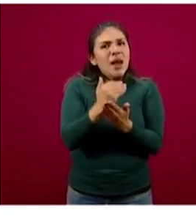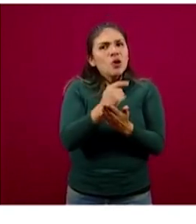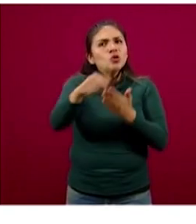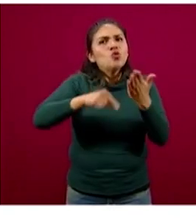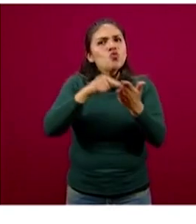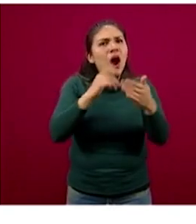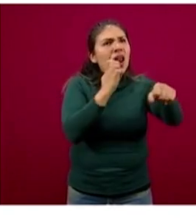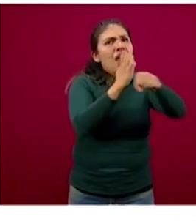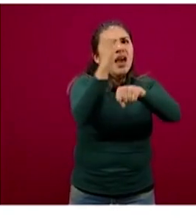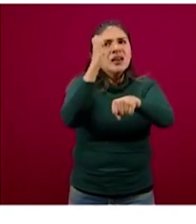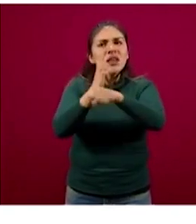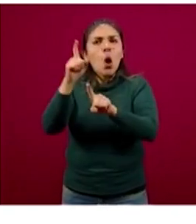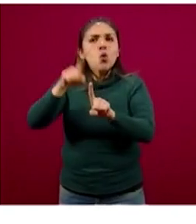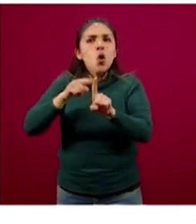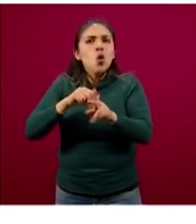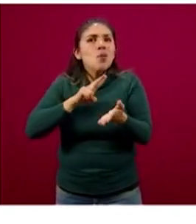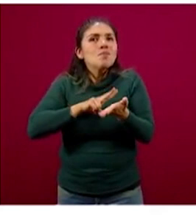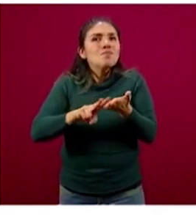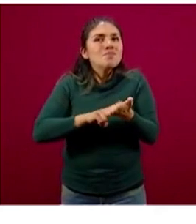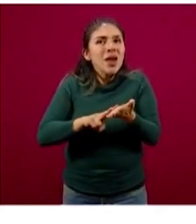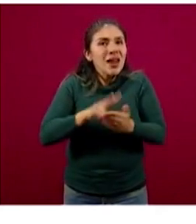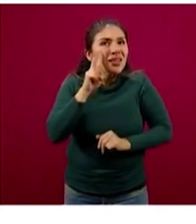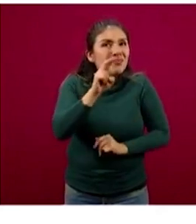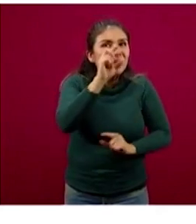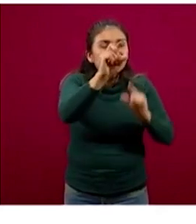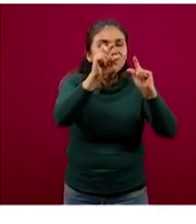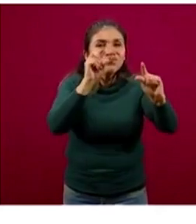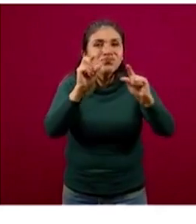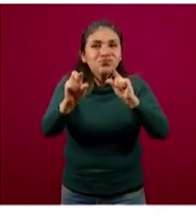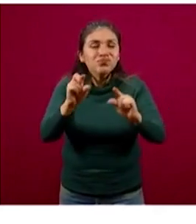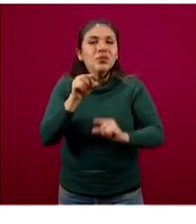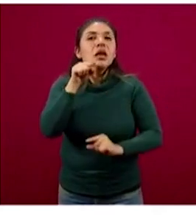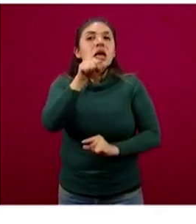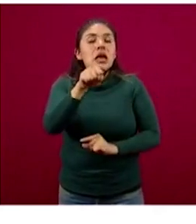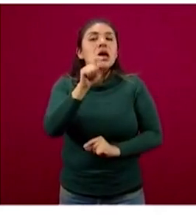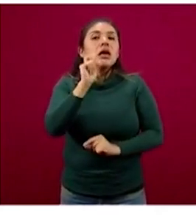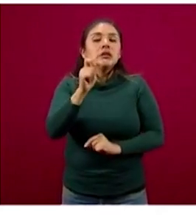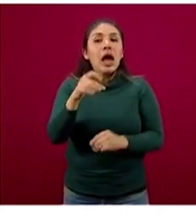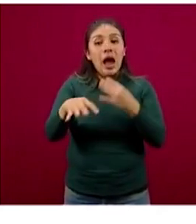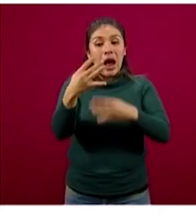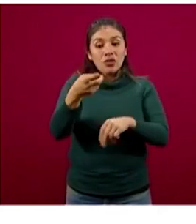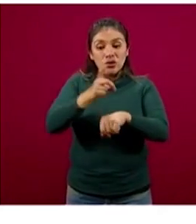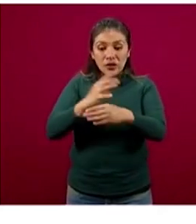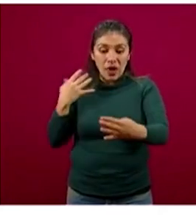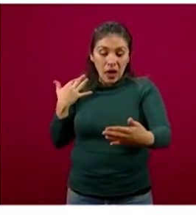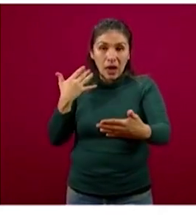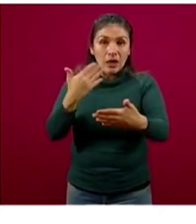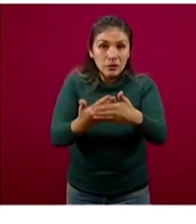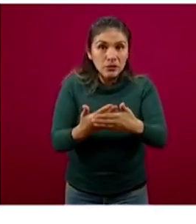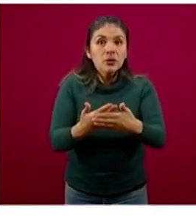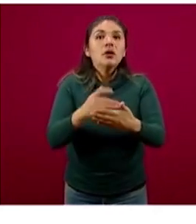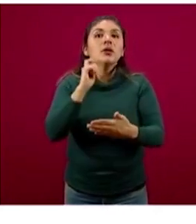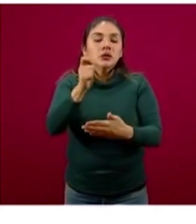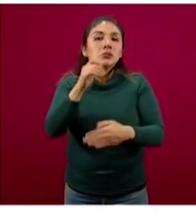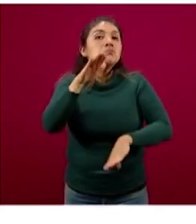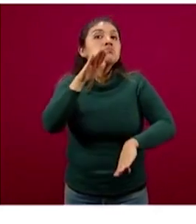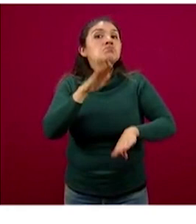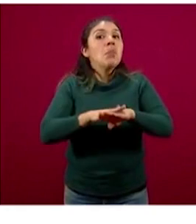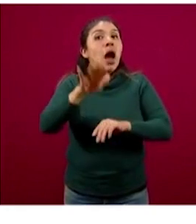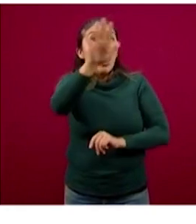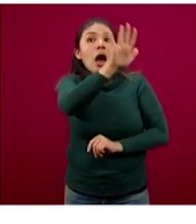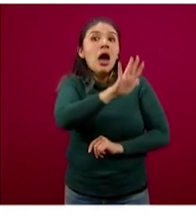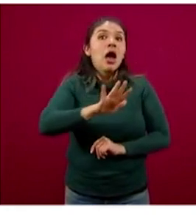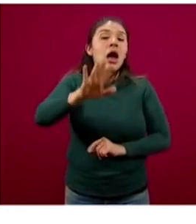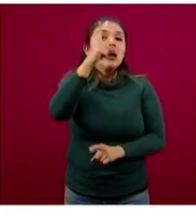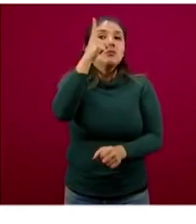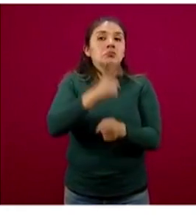federativas que están en color verde, lo que representaría una carga baja de los últimos 14 días y son casi la mayoría de